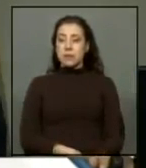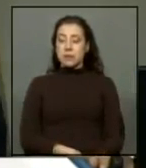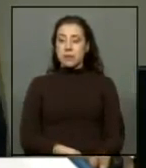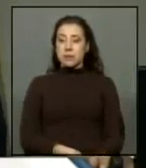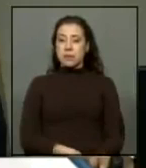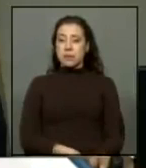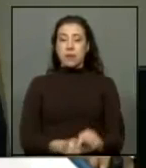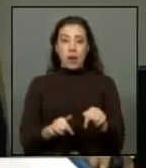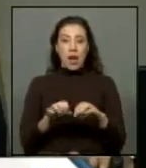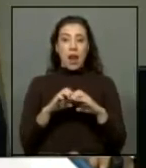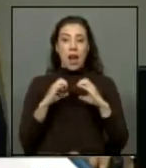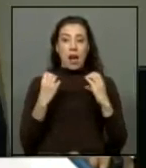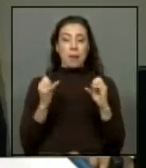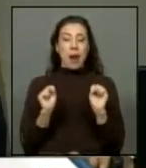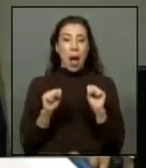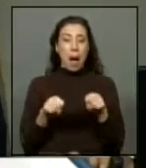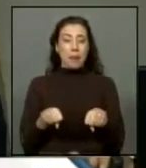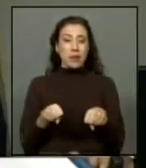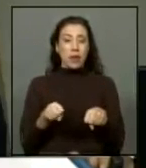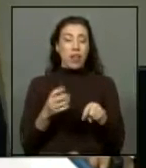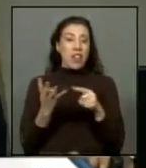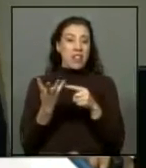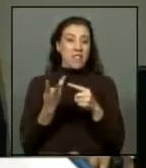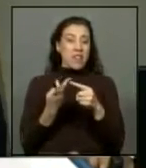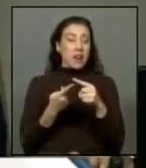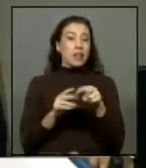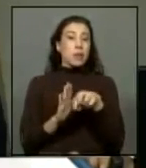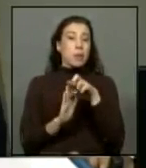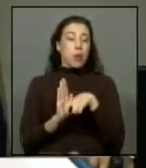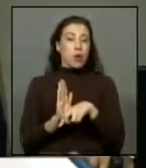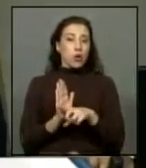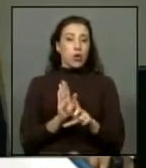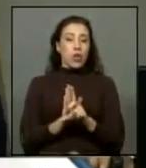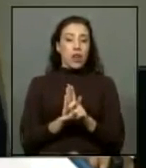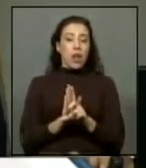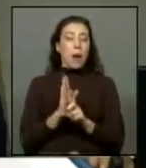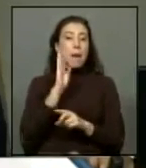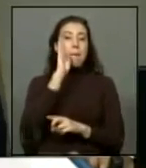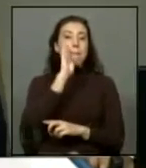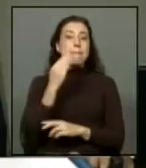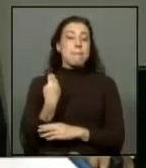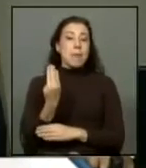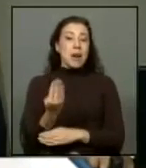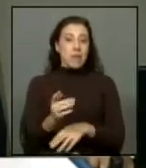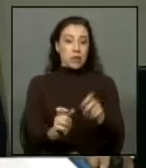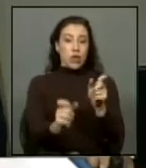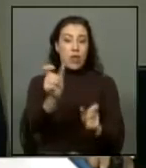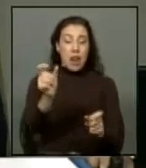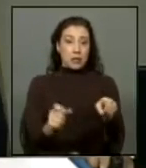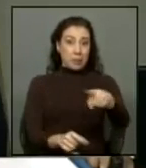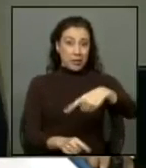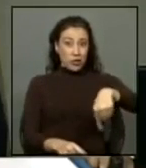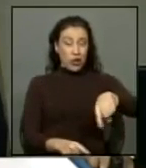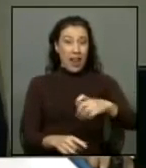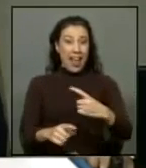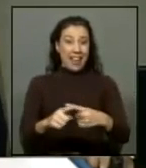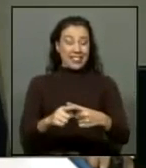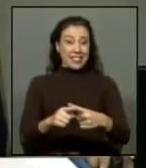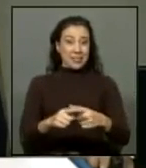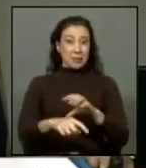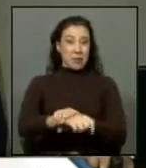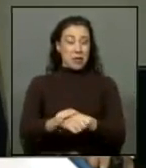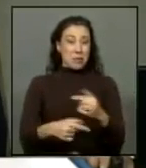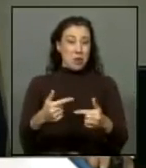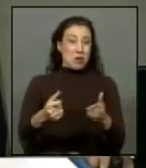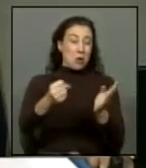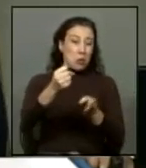esta cámara ha aprobado una serie de proyectos de ley que van en beneficio de estas personas la pregunta